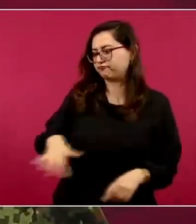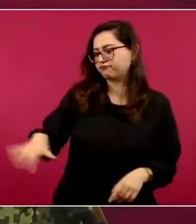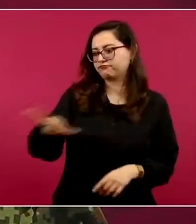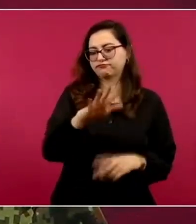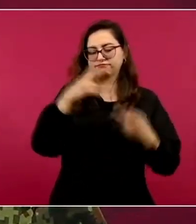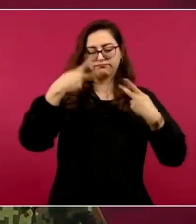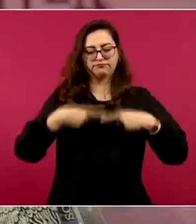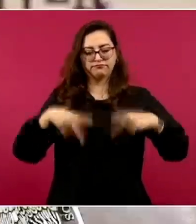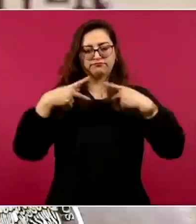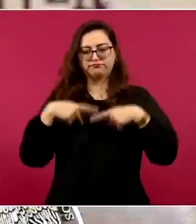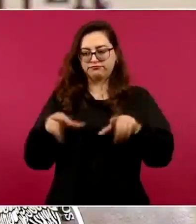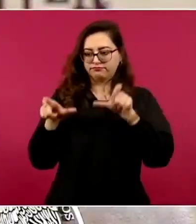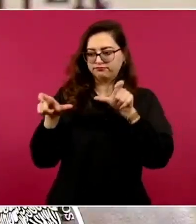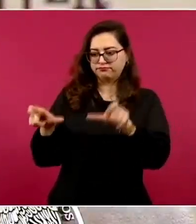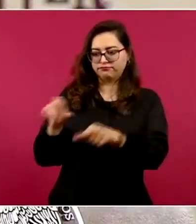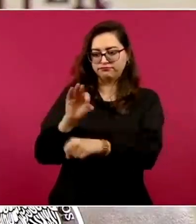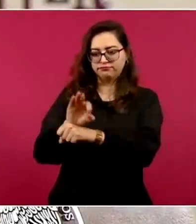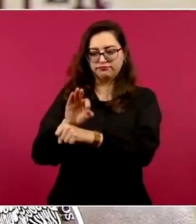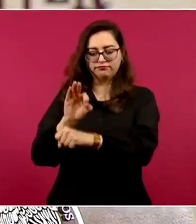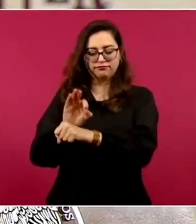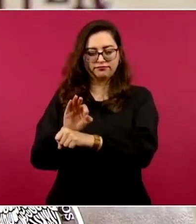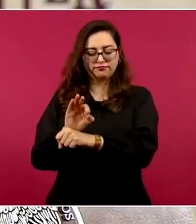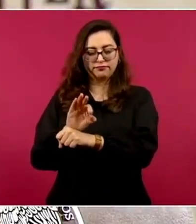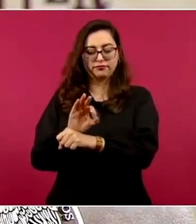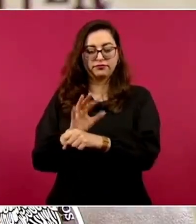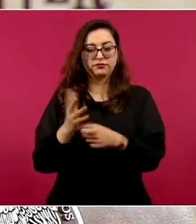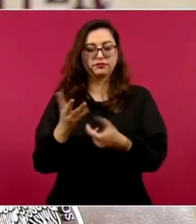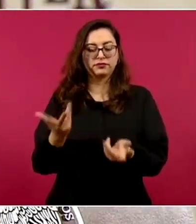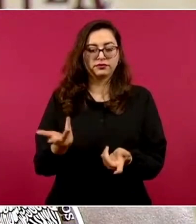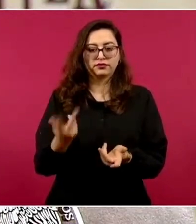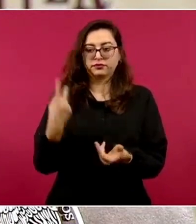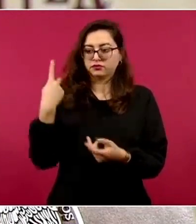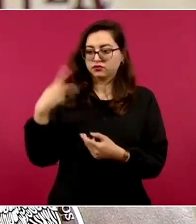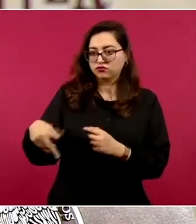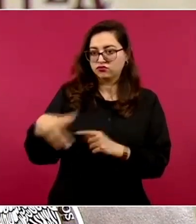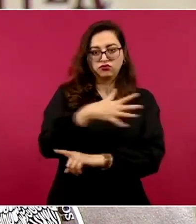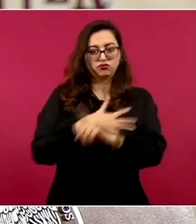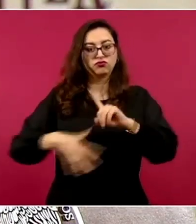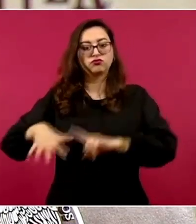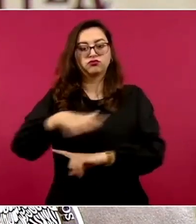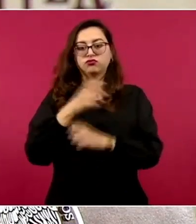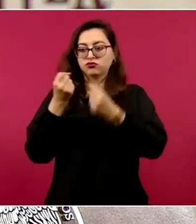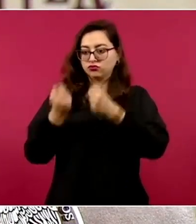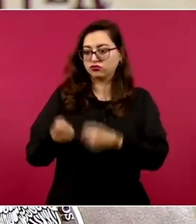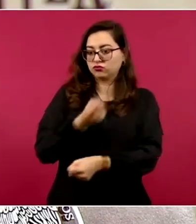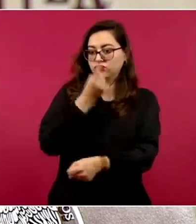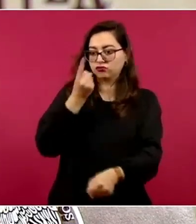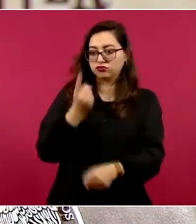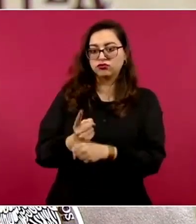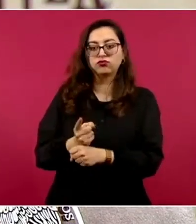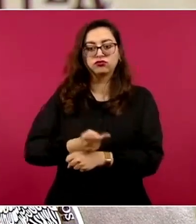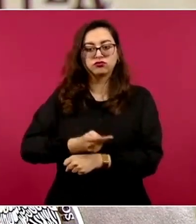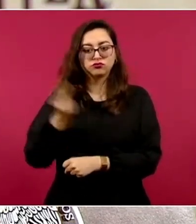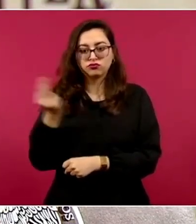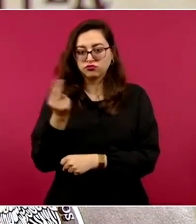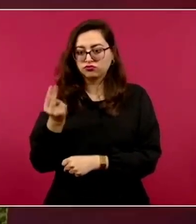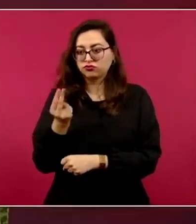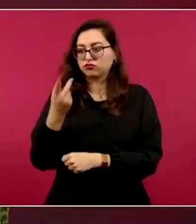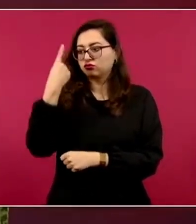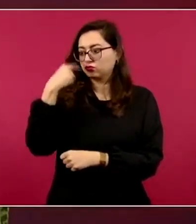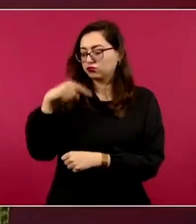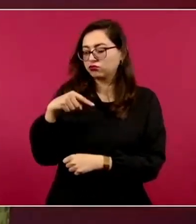a la ciudadanía, a garantizarle las condiciones de seguridad que requiere para poder